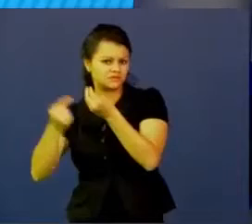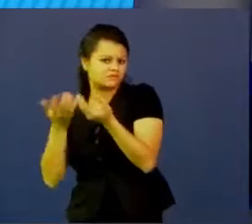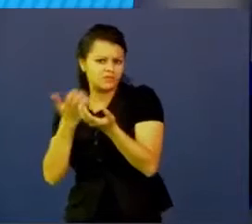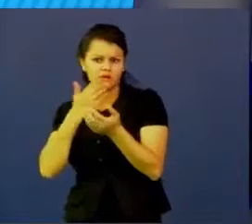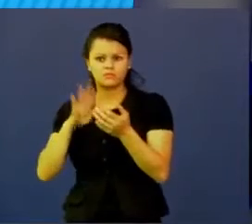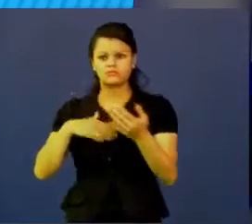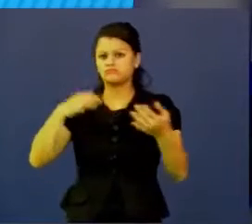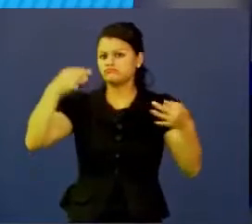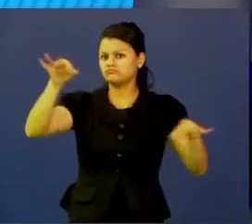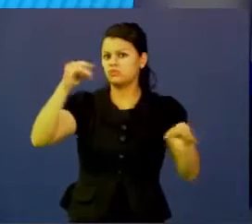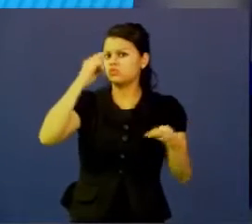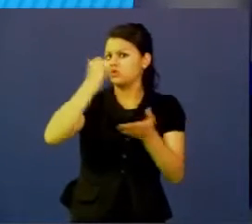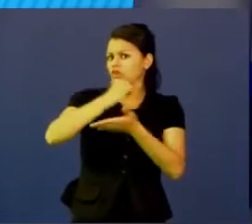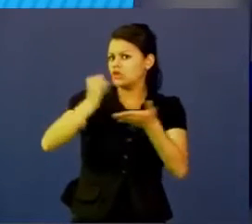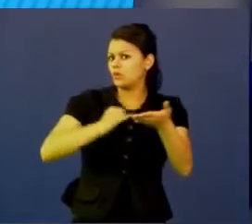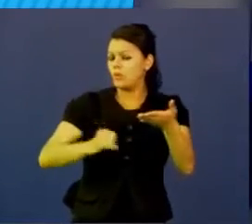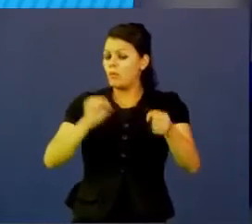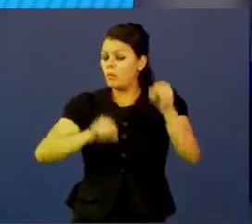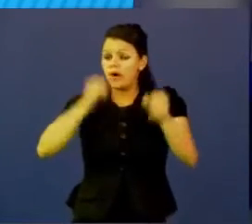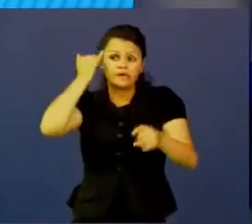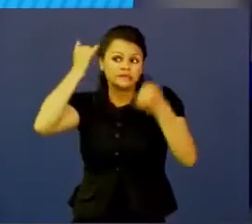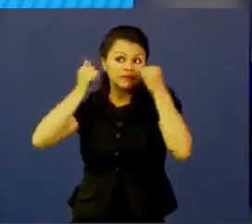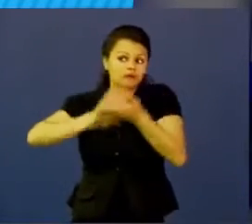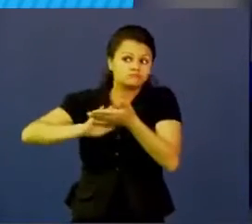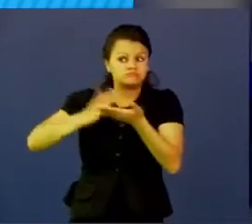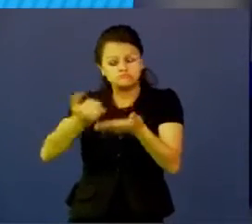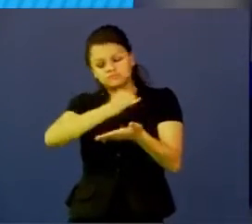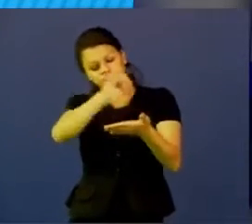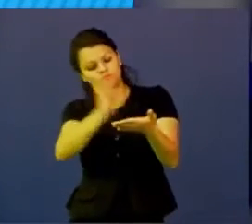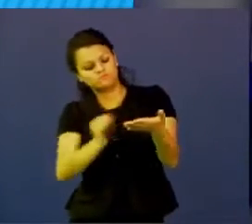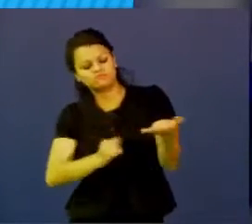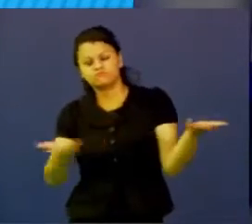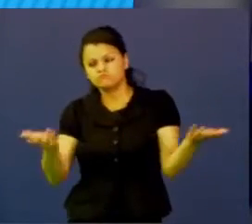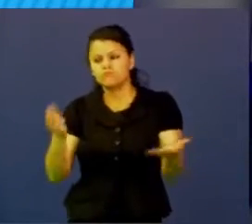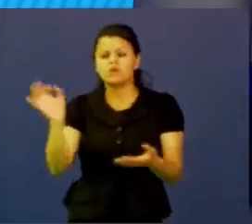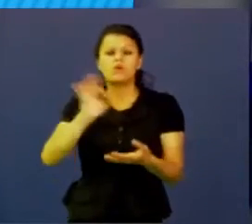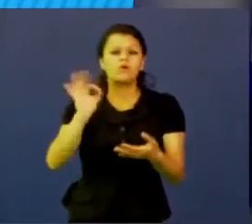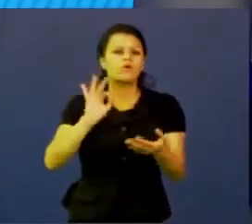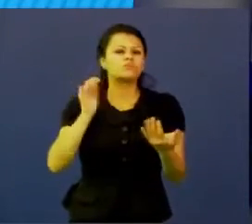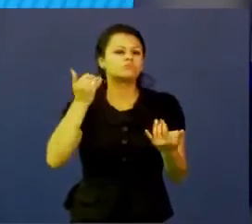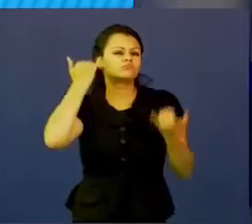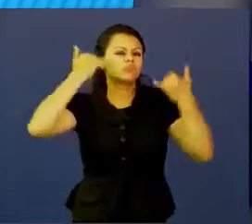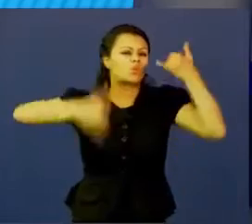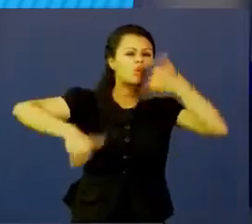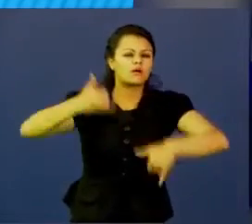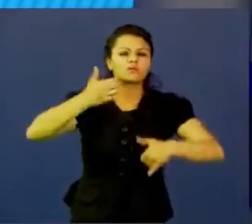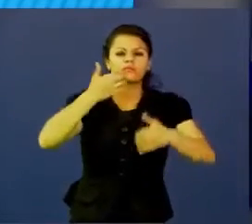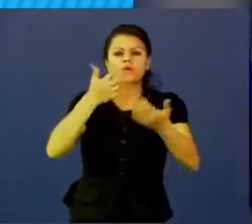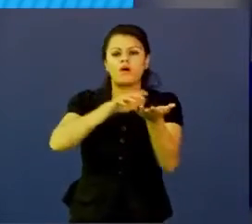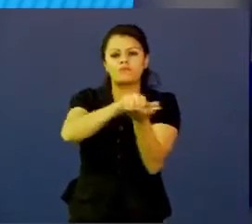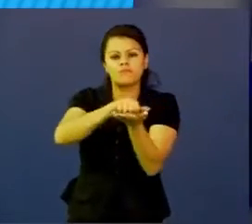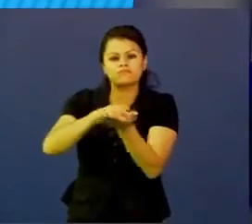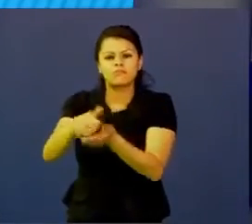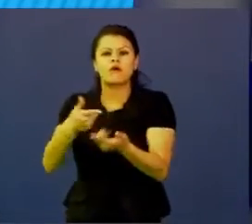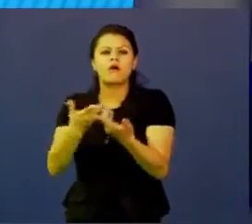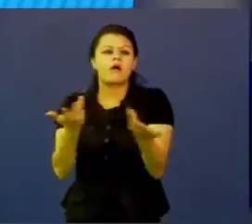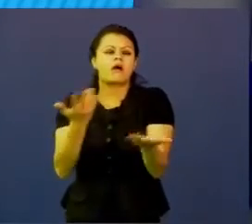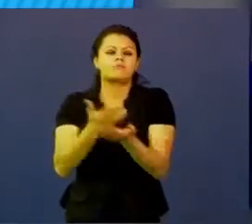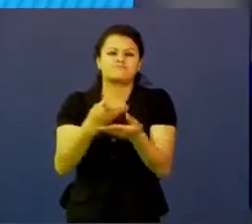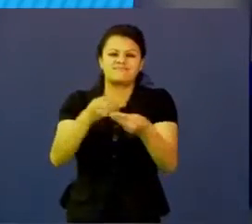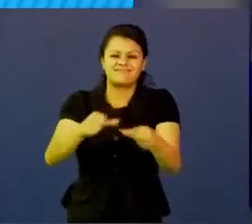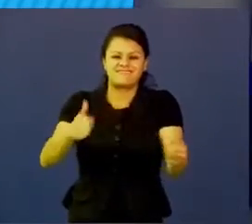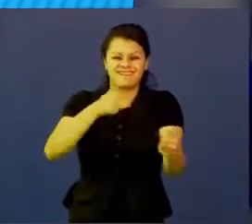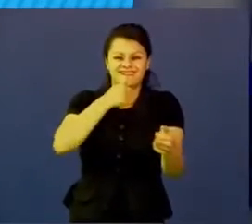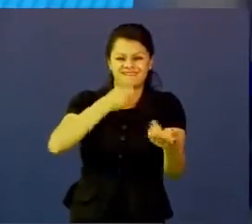dibujo es un posible prototipo, unos juegos, digamos, con plastilina, con barro, con cualquier